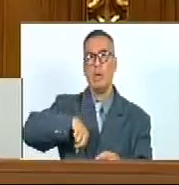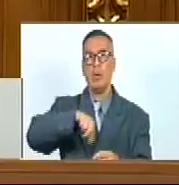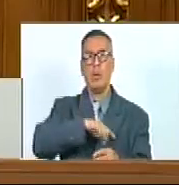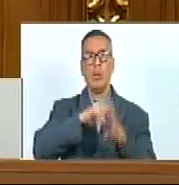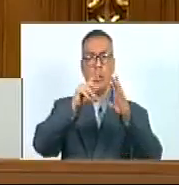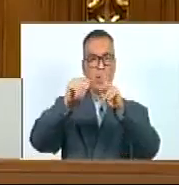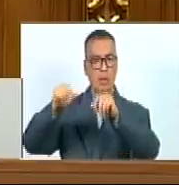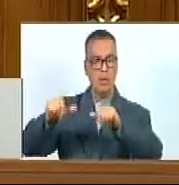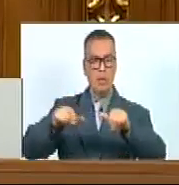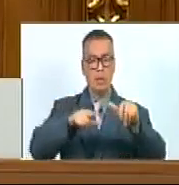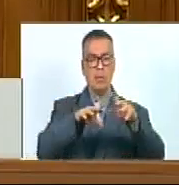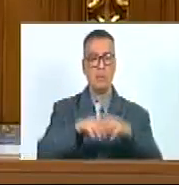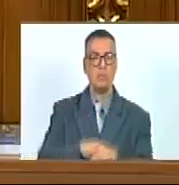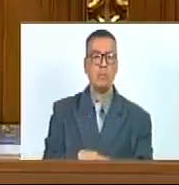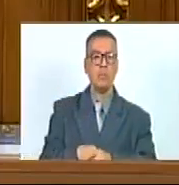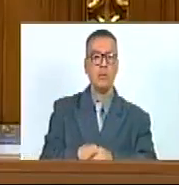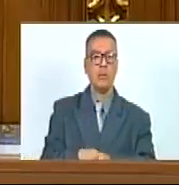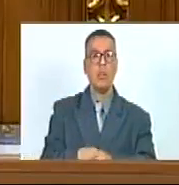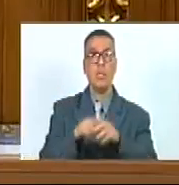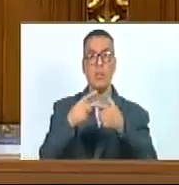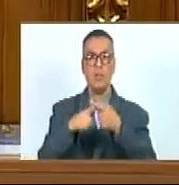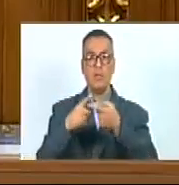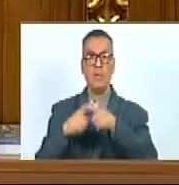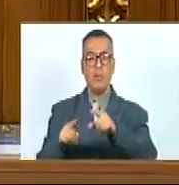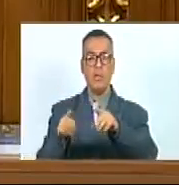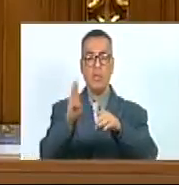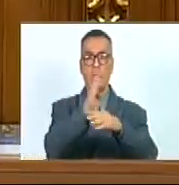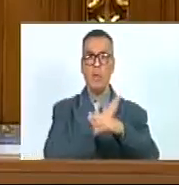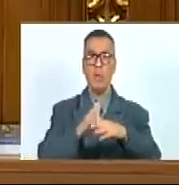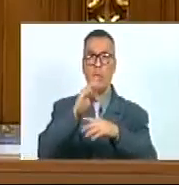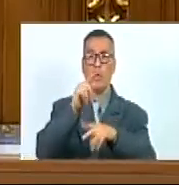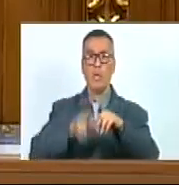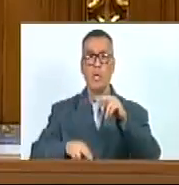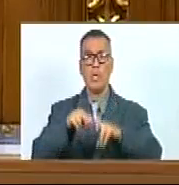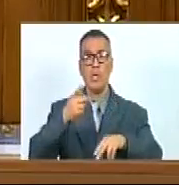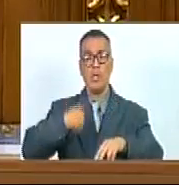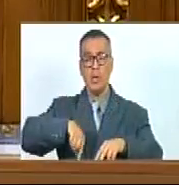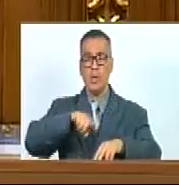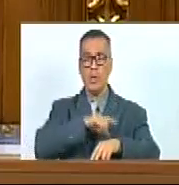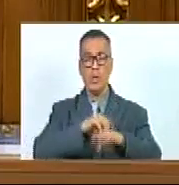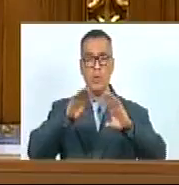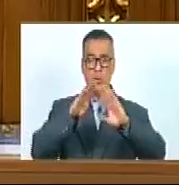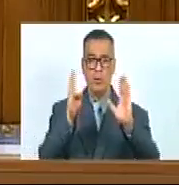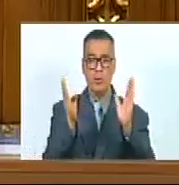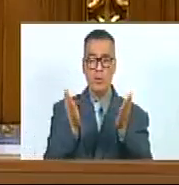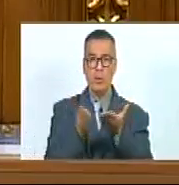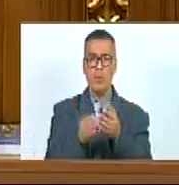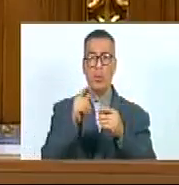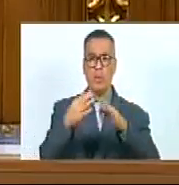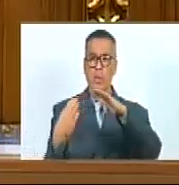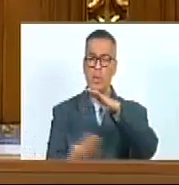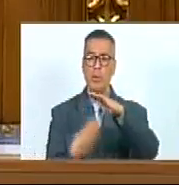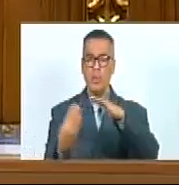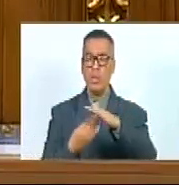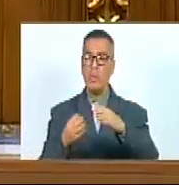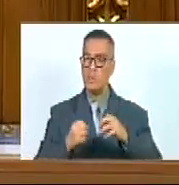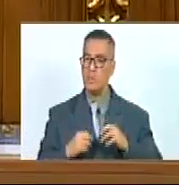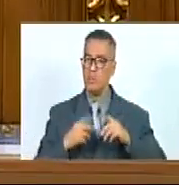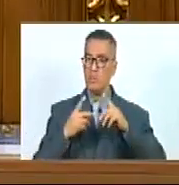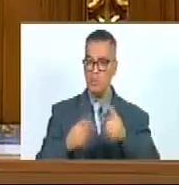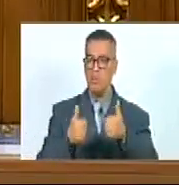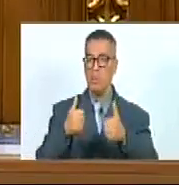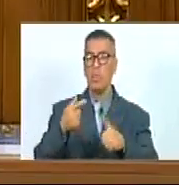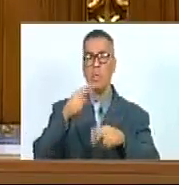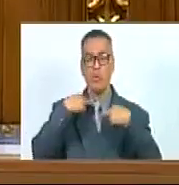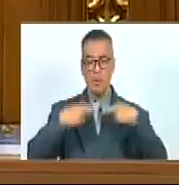tierra La diversidad biológica Es el tejido vivo de nuestro planeta Es la base del bienestar humano